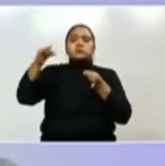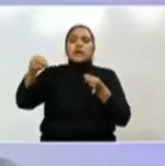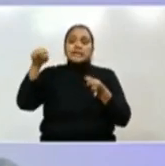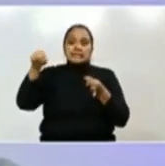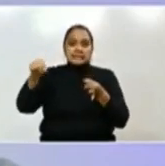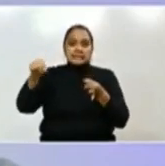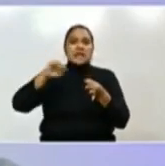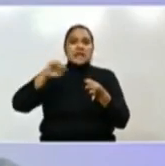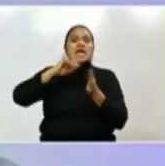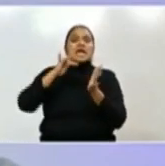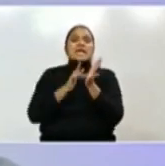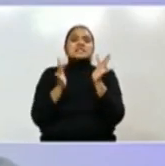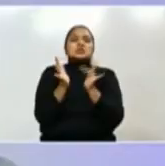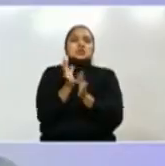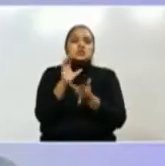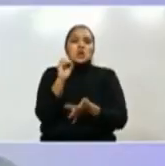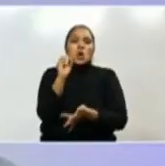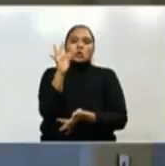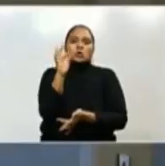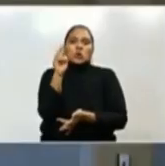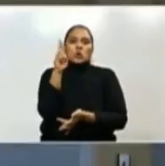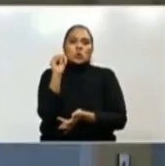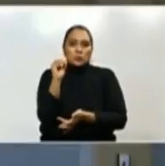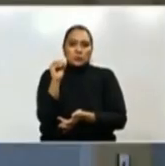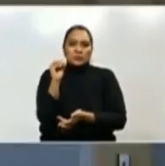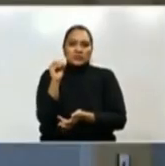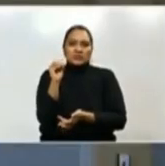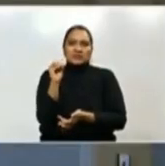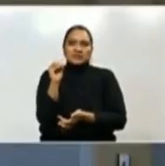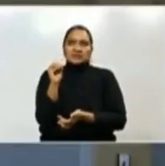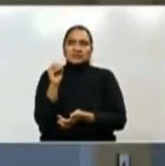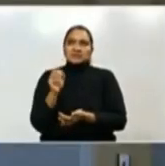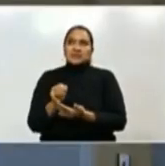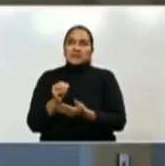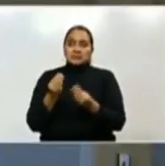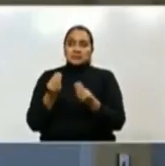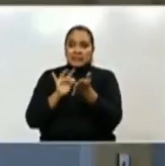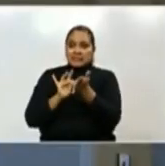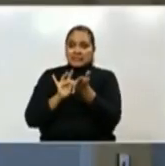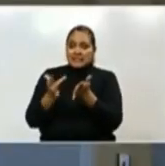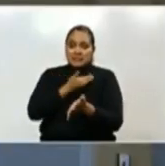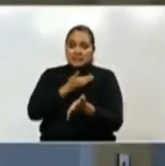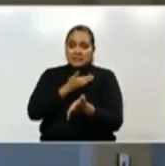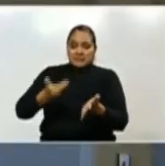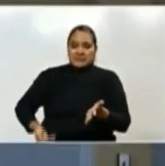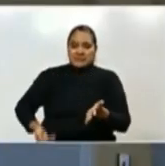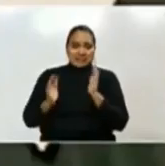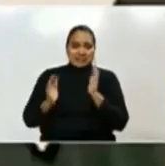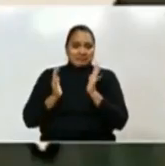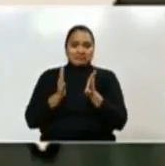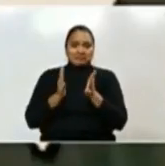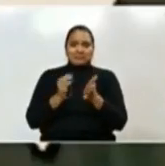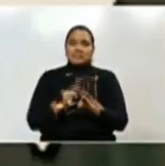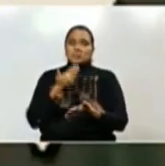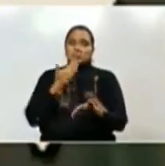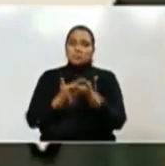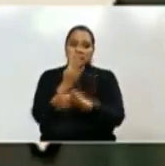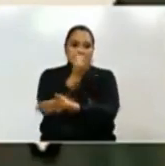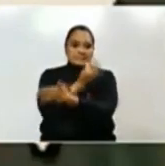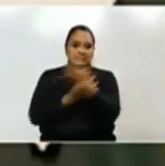se la comunicaron? ¿Cómo estamos operando allá? Muchísimas gracias presidente, buenas tardes a su equipo de ministros,